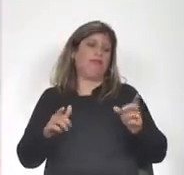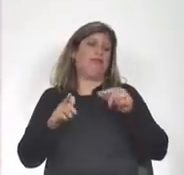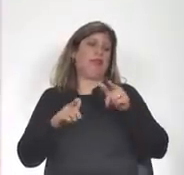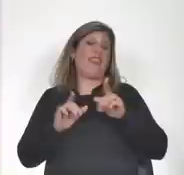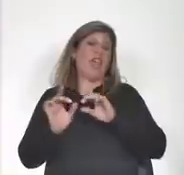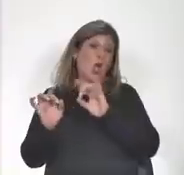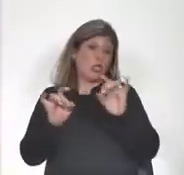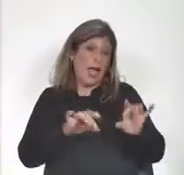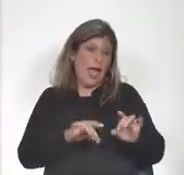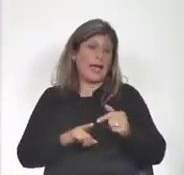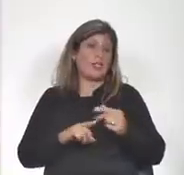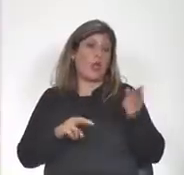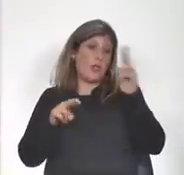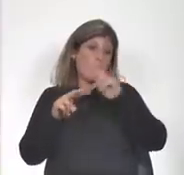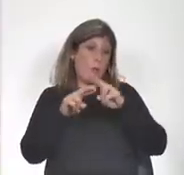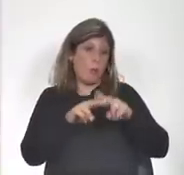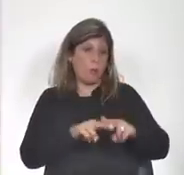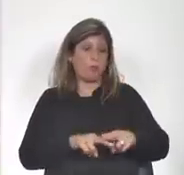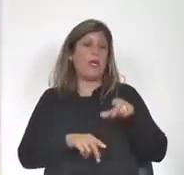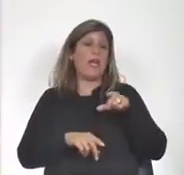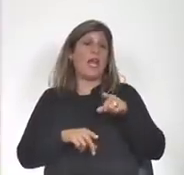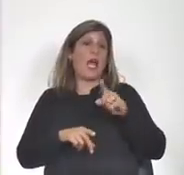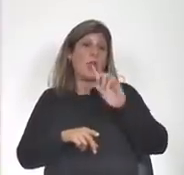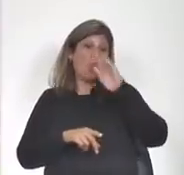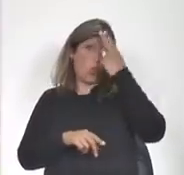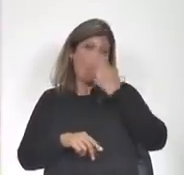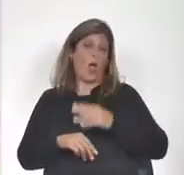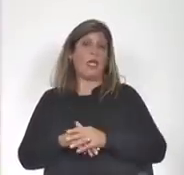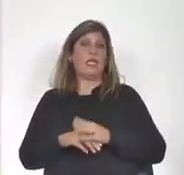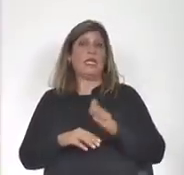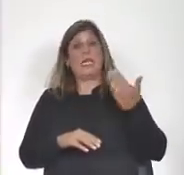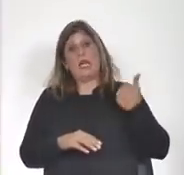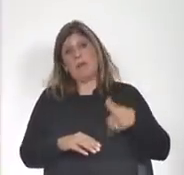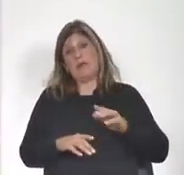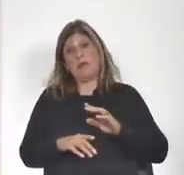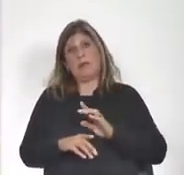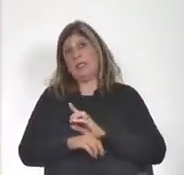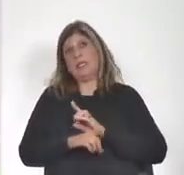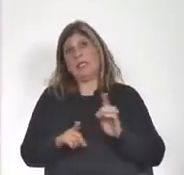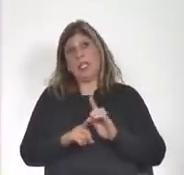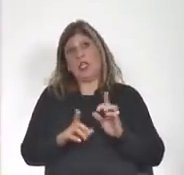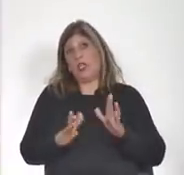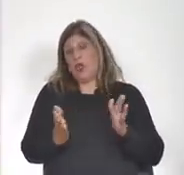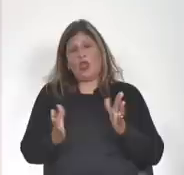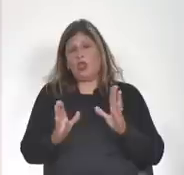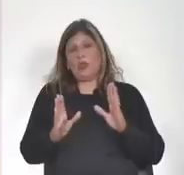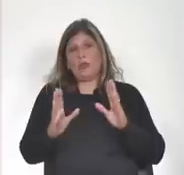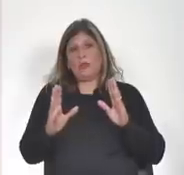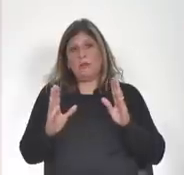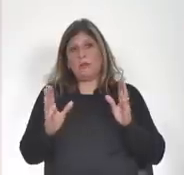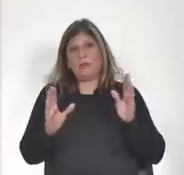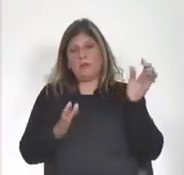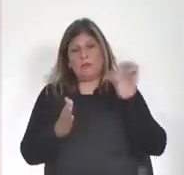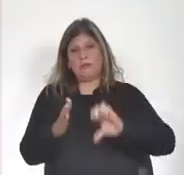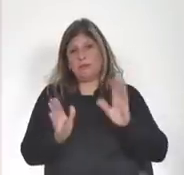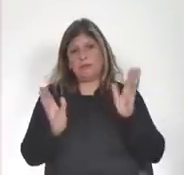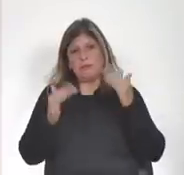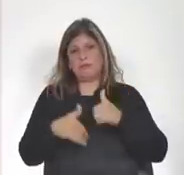contagios y de fallecidos en el Uruguay que lamentablemente no hemos logrado revertir